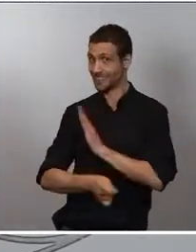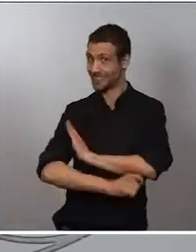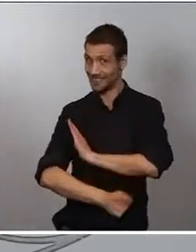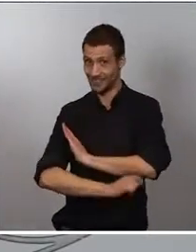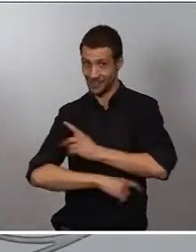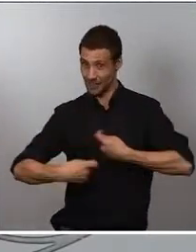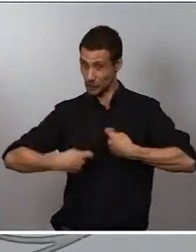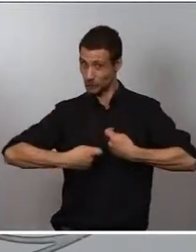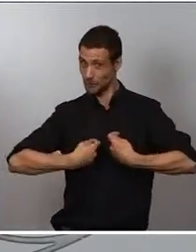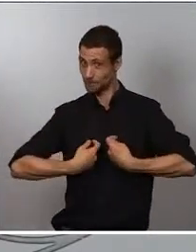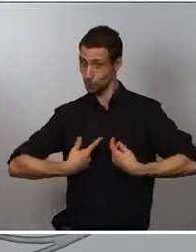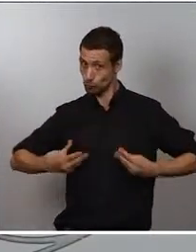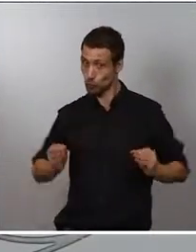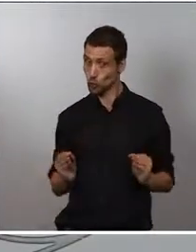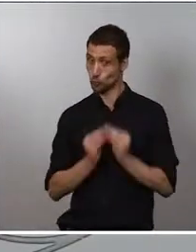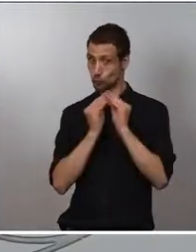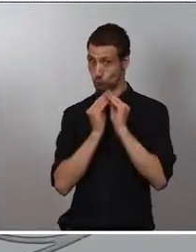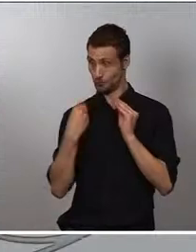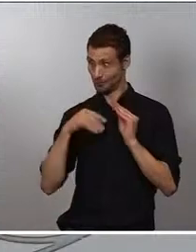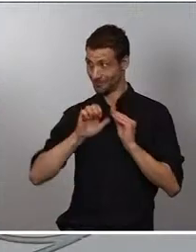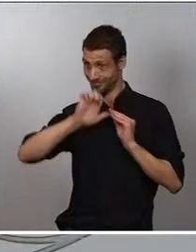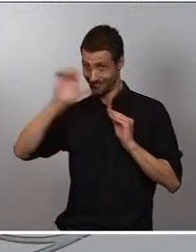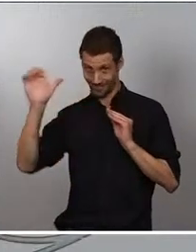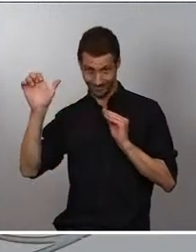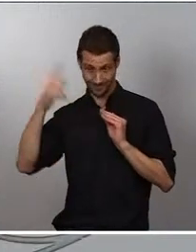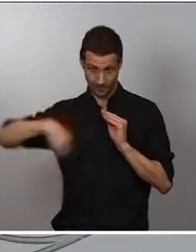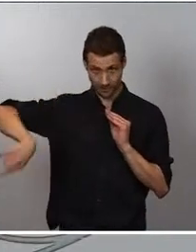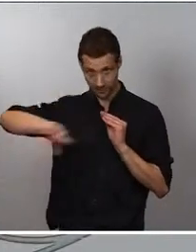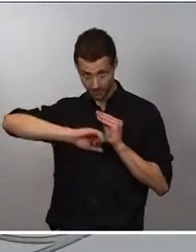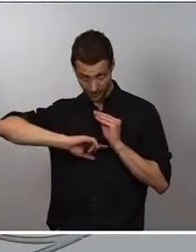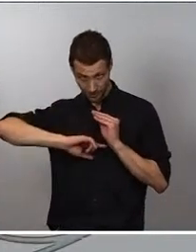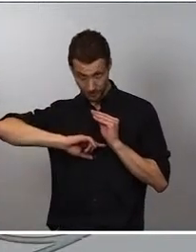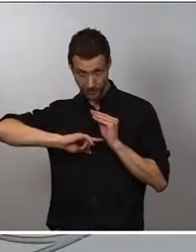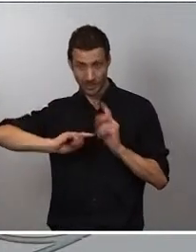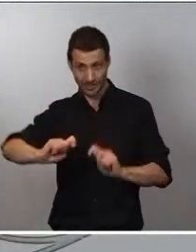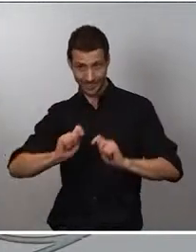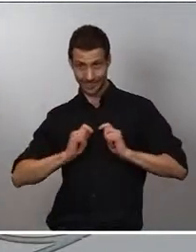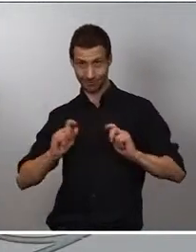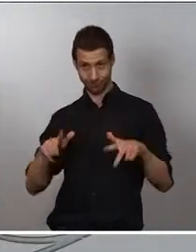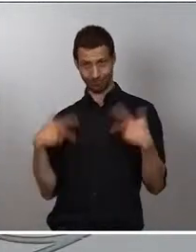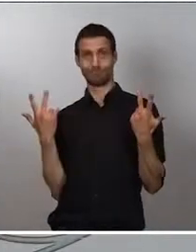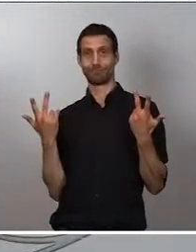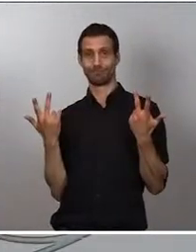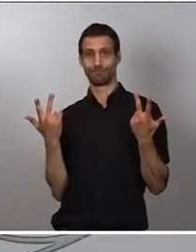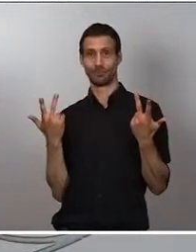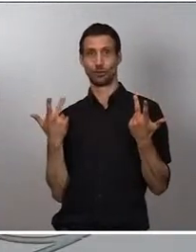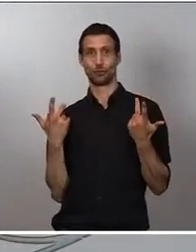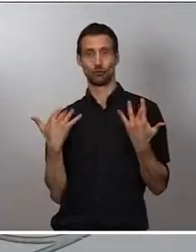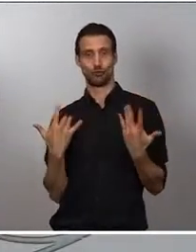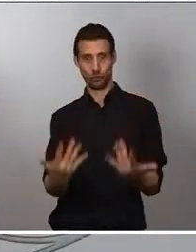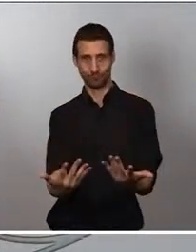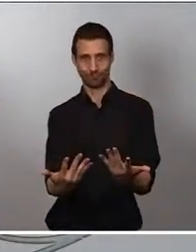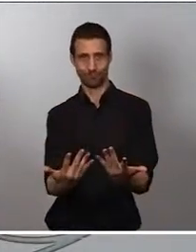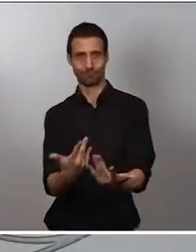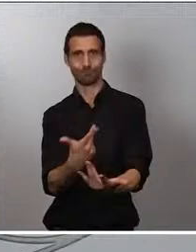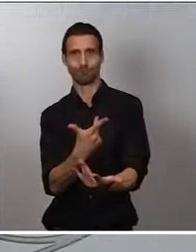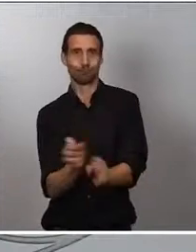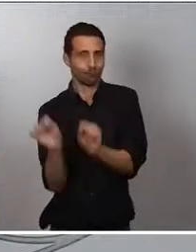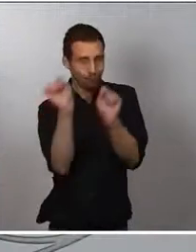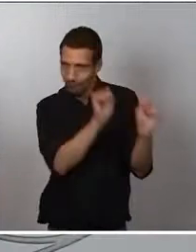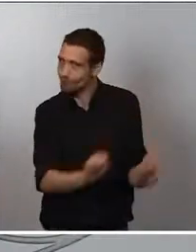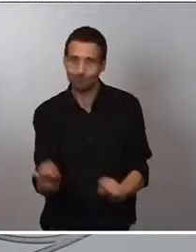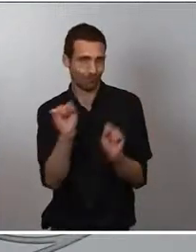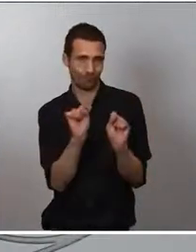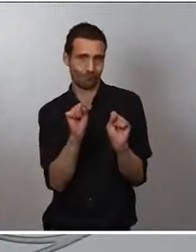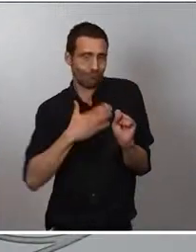de la Unión Europea y va a permitir a nuestro país acelerar la inmunización, especialmente a nuestras personas jóvenes que, como